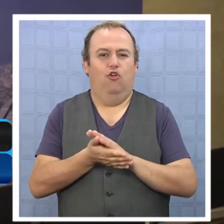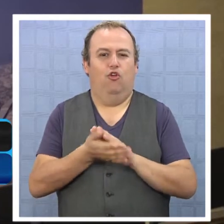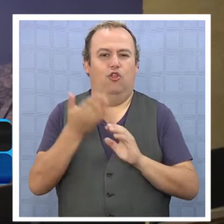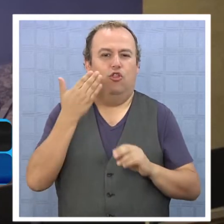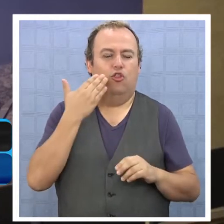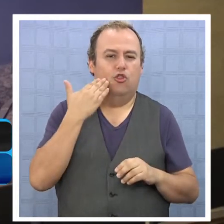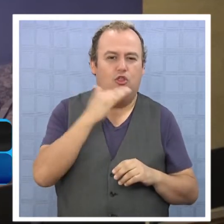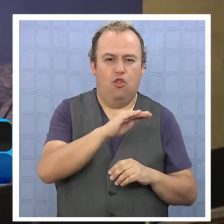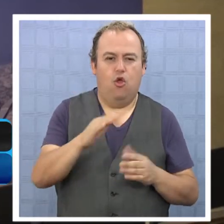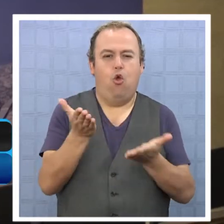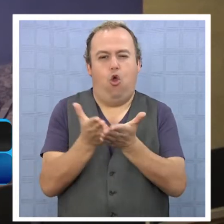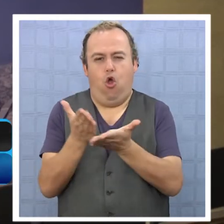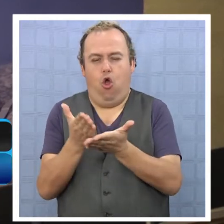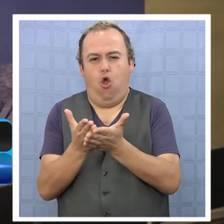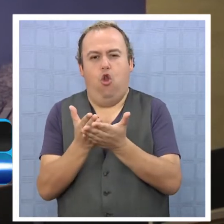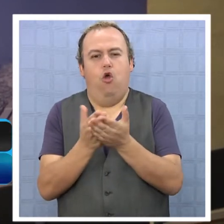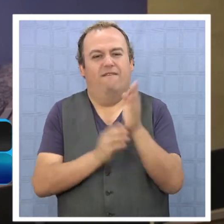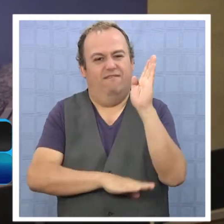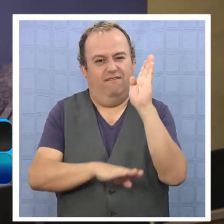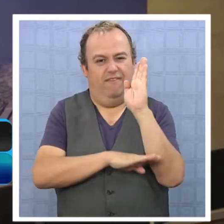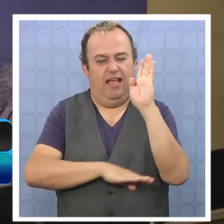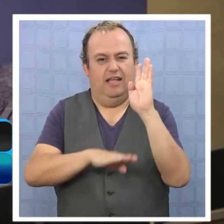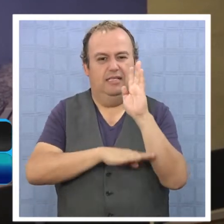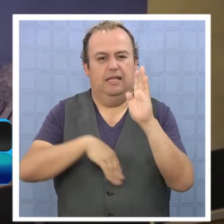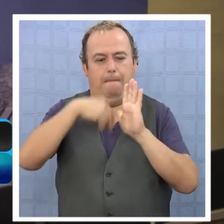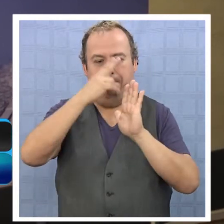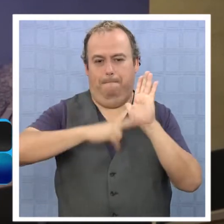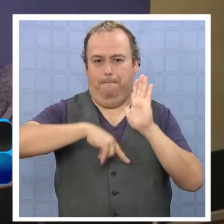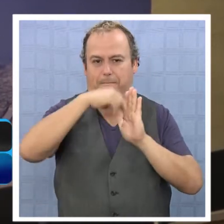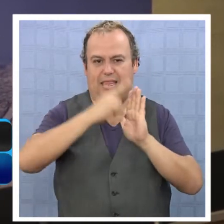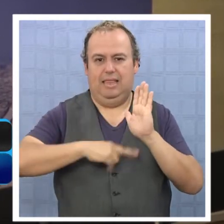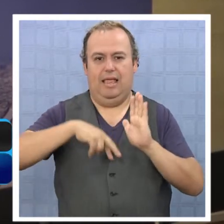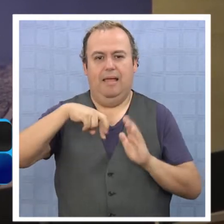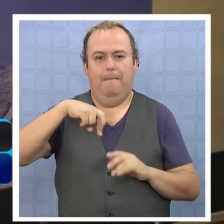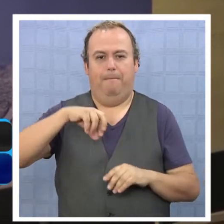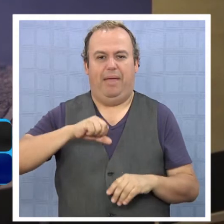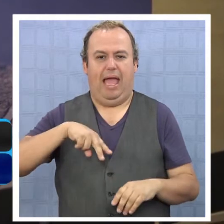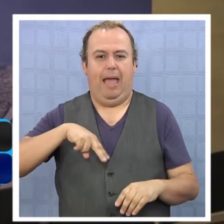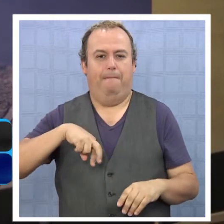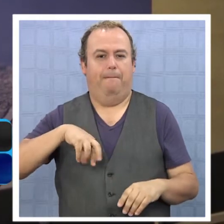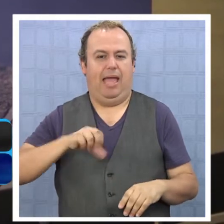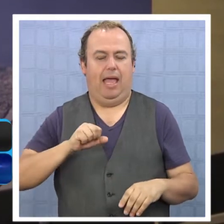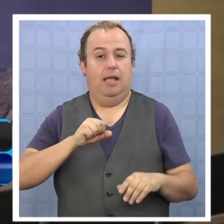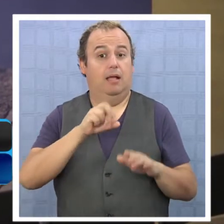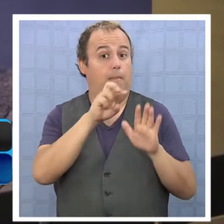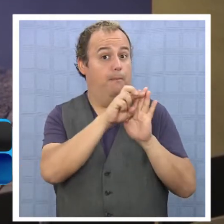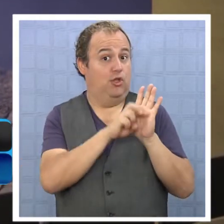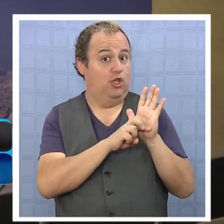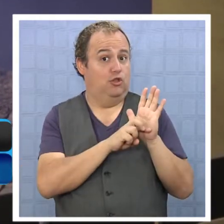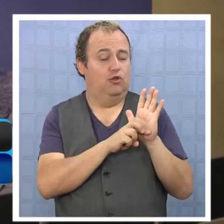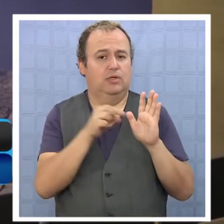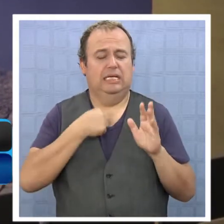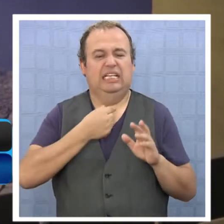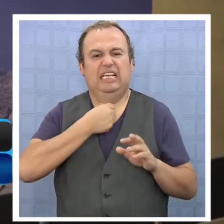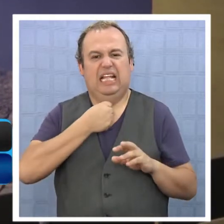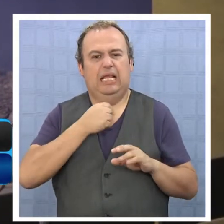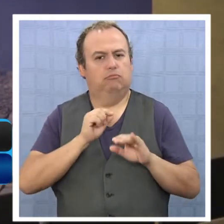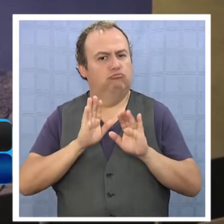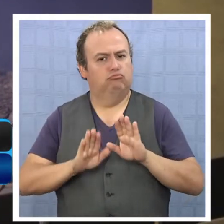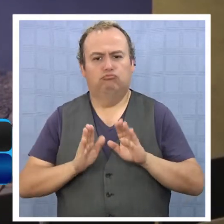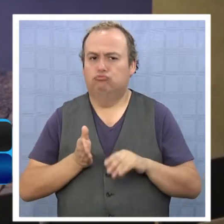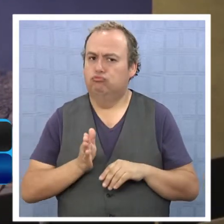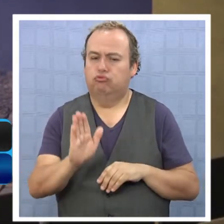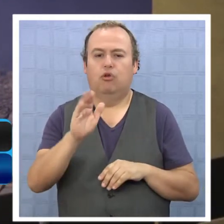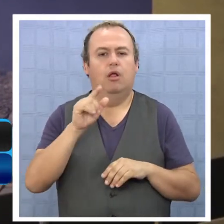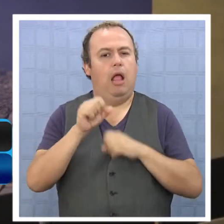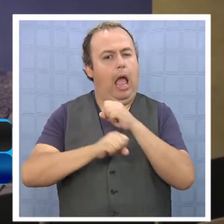pudiera en todos los colegios participar, Pinta la Pampa es un proyecto que nosotros queremos también conservar los